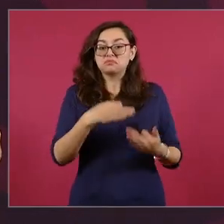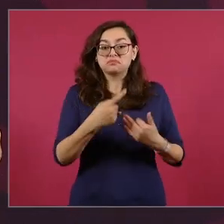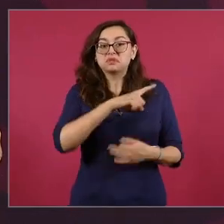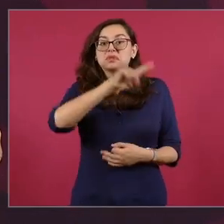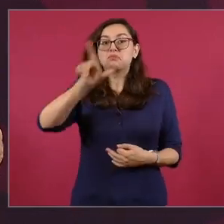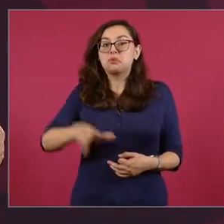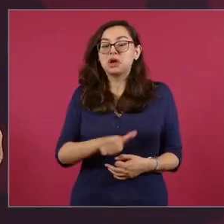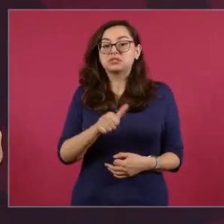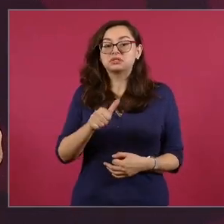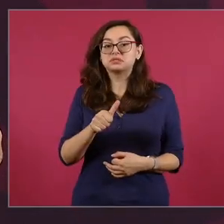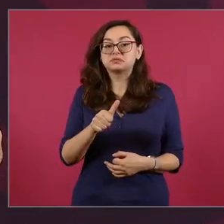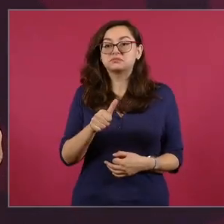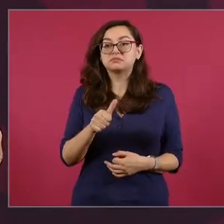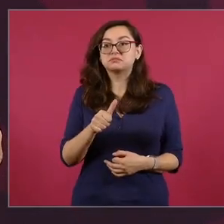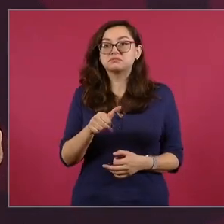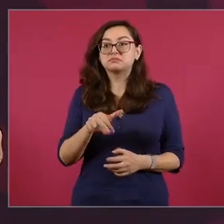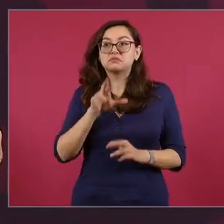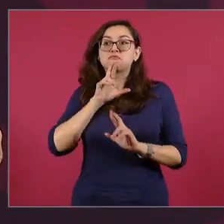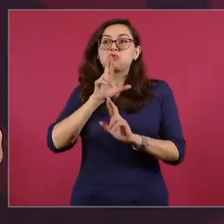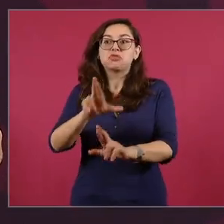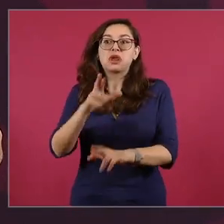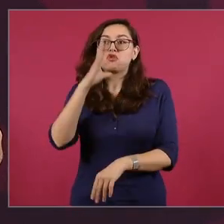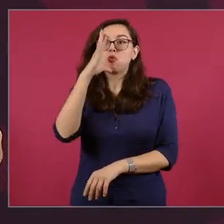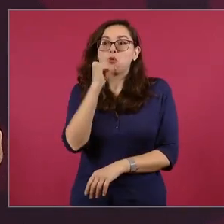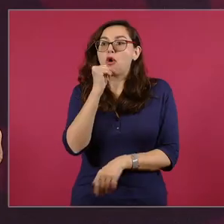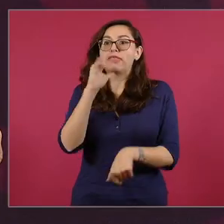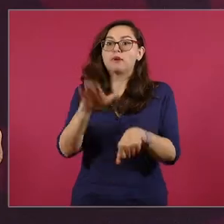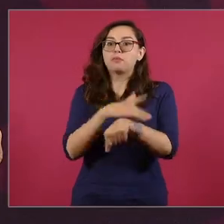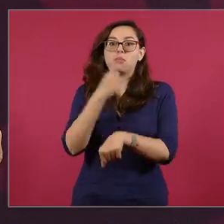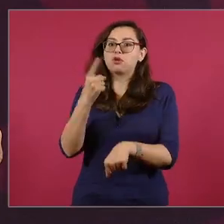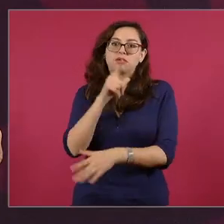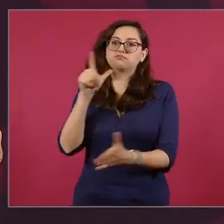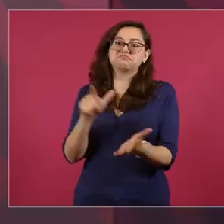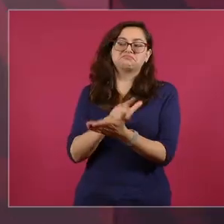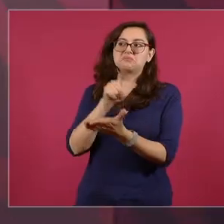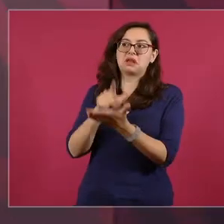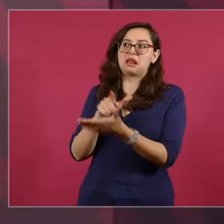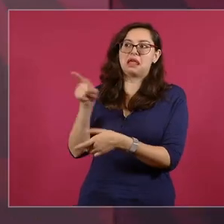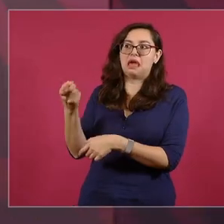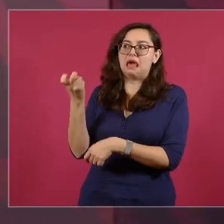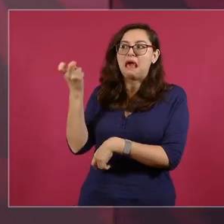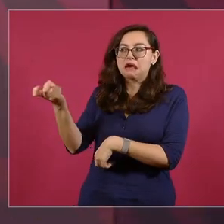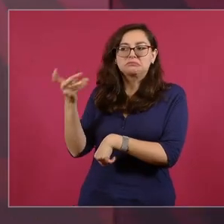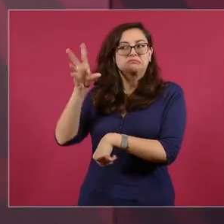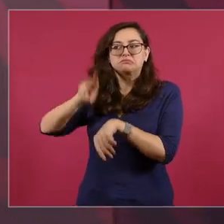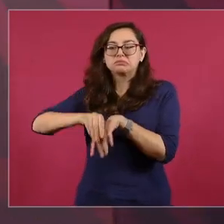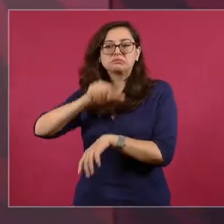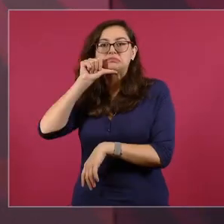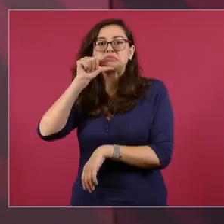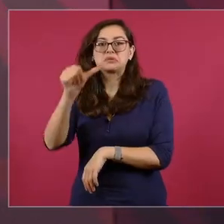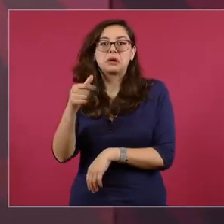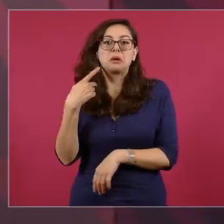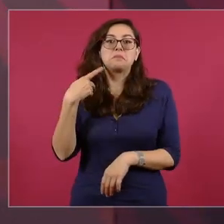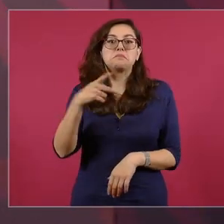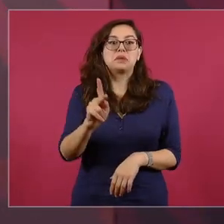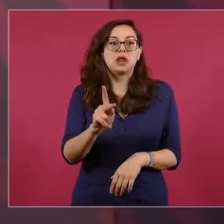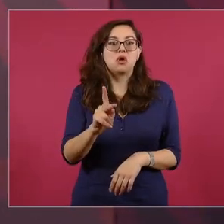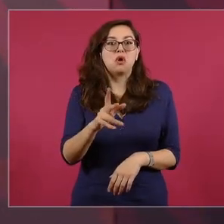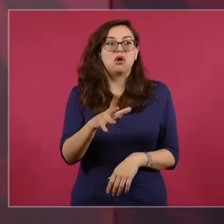para no rechazar lo más prudente,